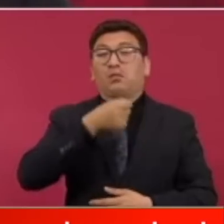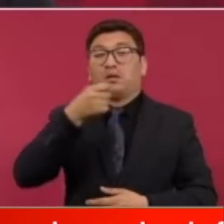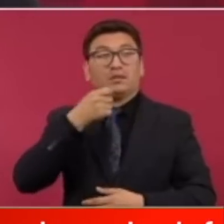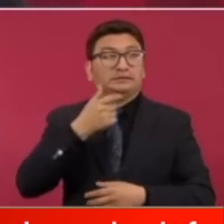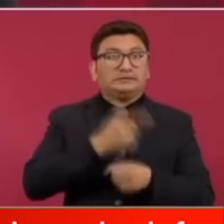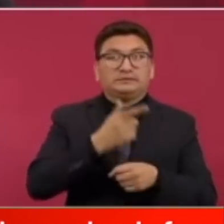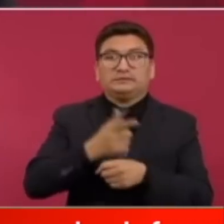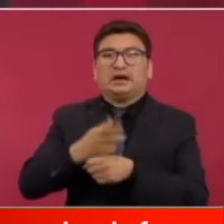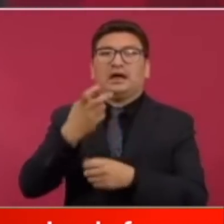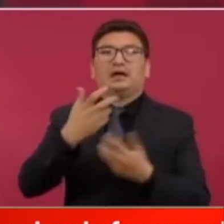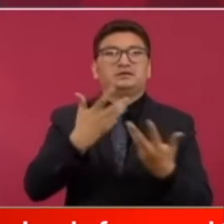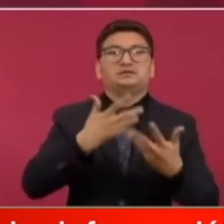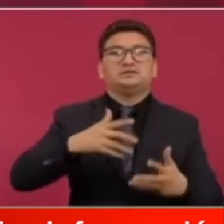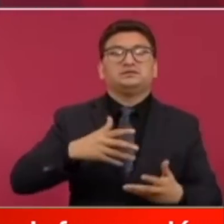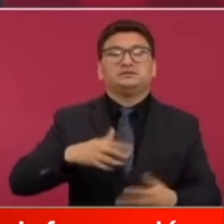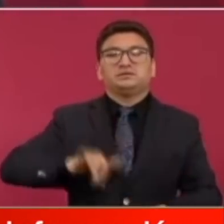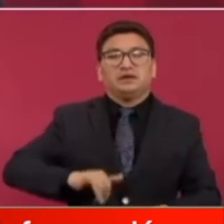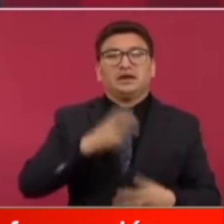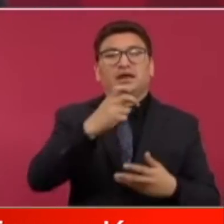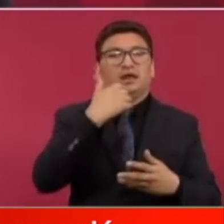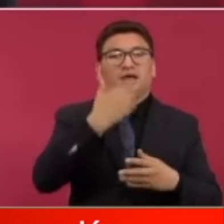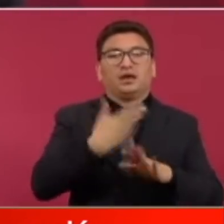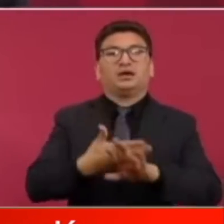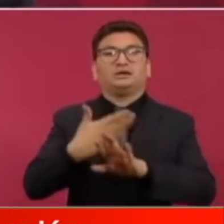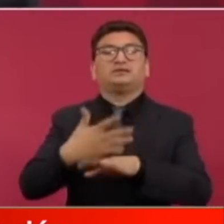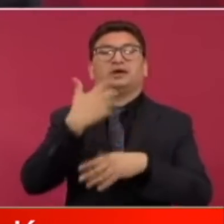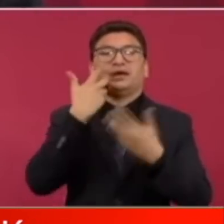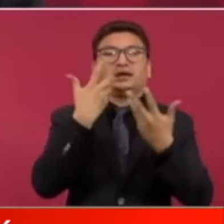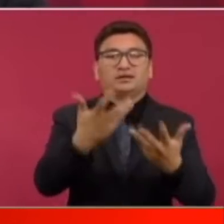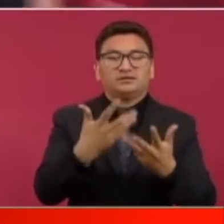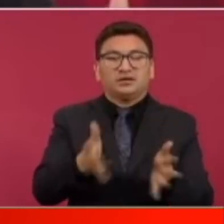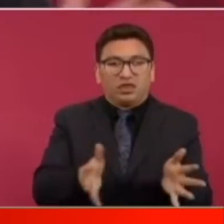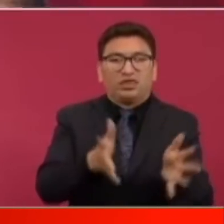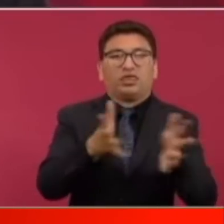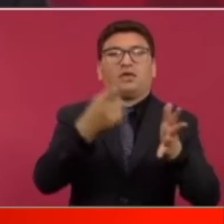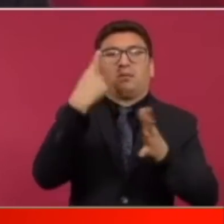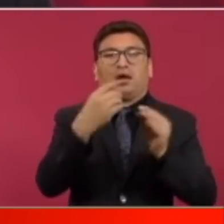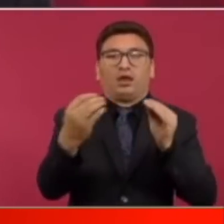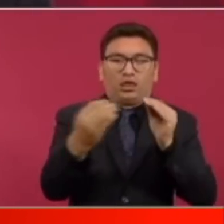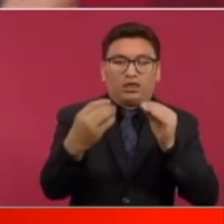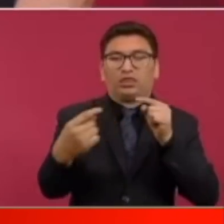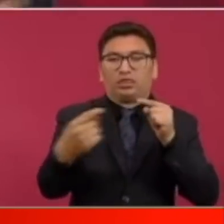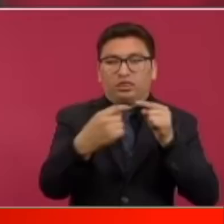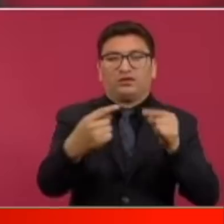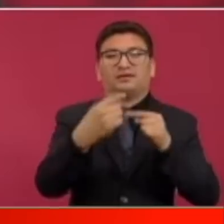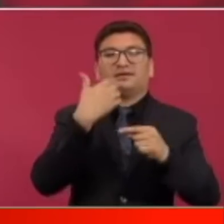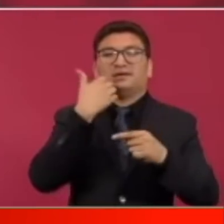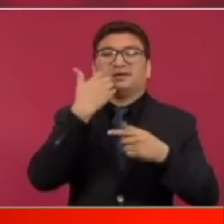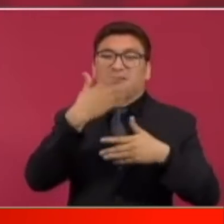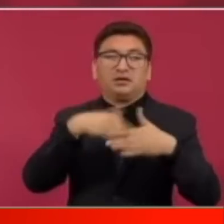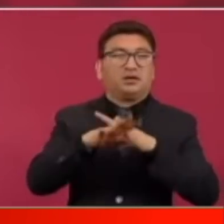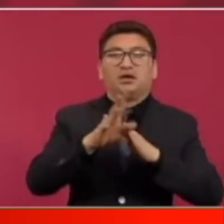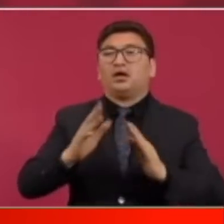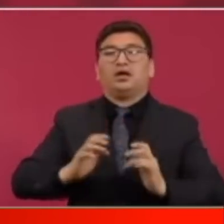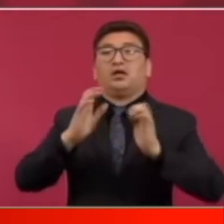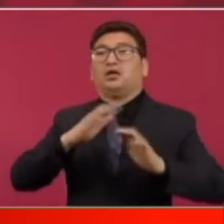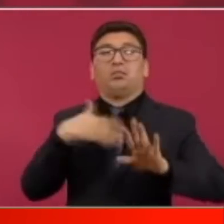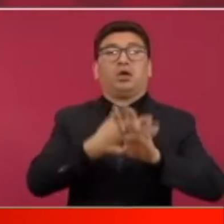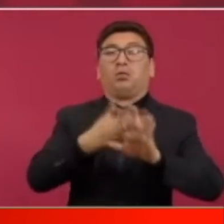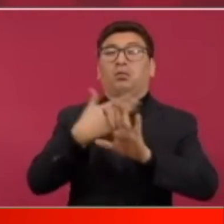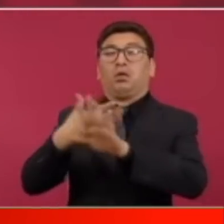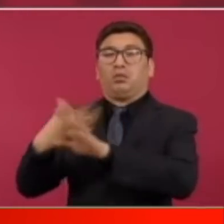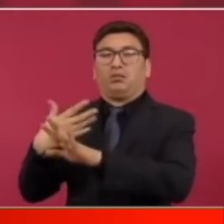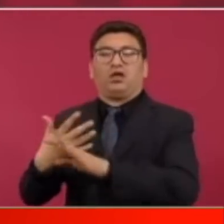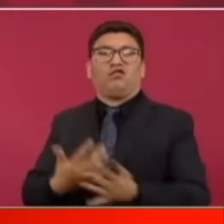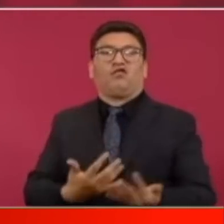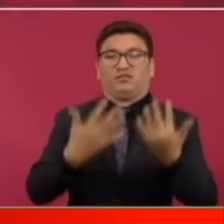aquí lo que querían pues era el choque el meterse el palacio en llamas ya no el